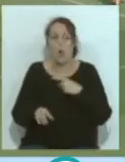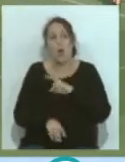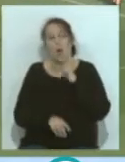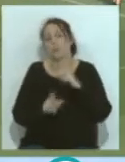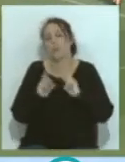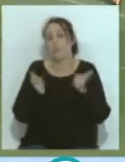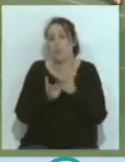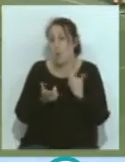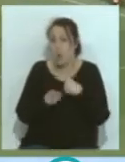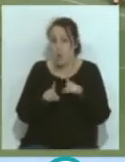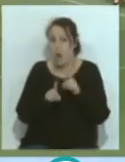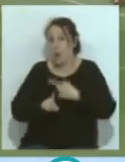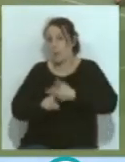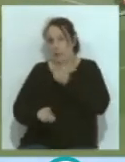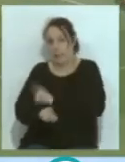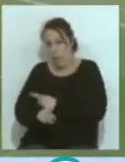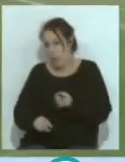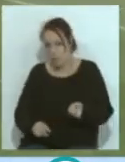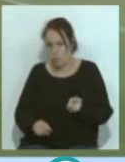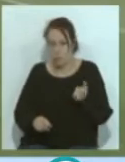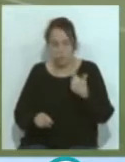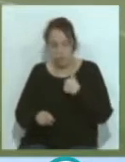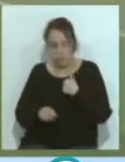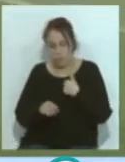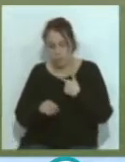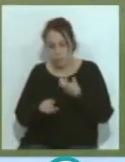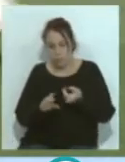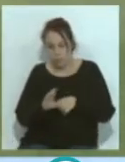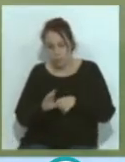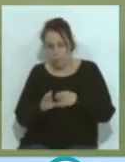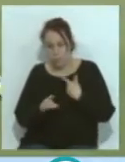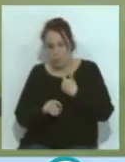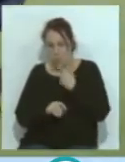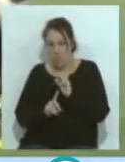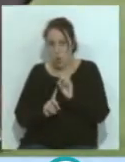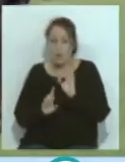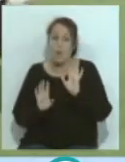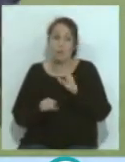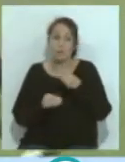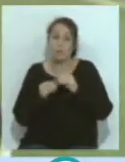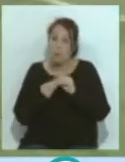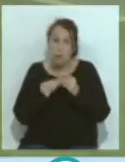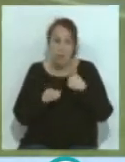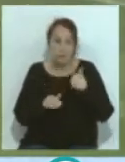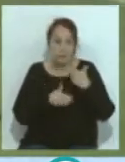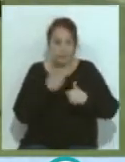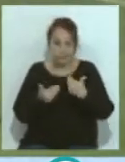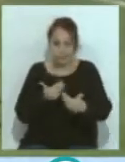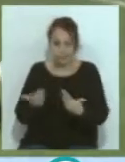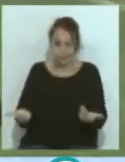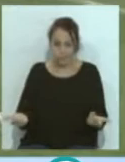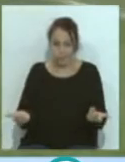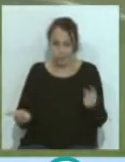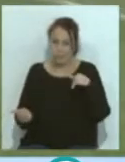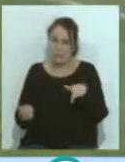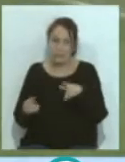sector, el ultra, que ese no lo contabilizamos, pero de la forma que se ha desarrollado esto, porque esto ha